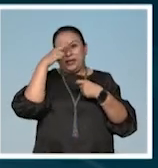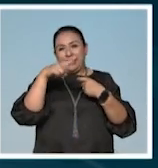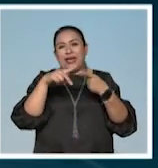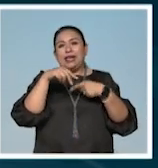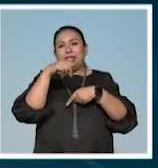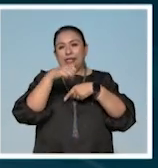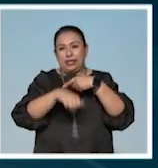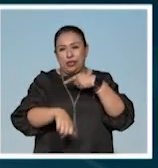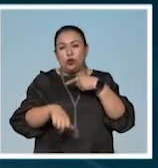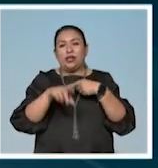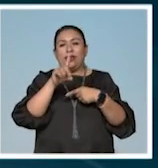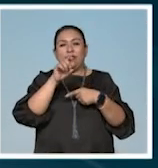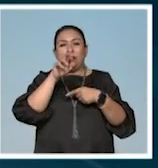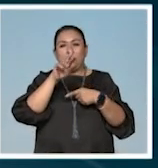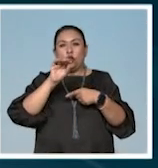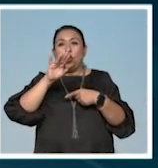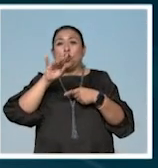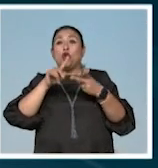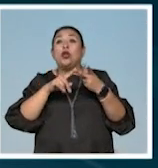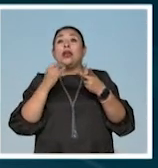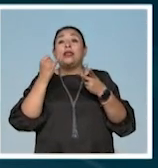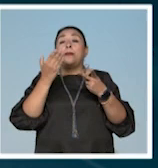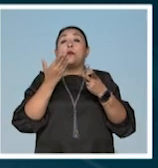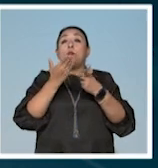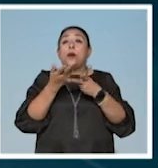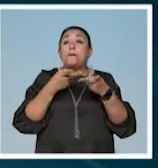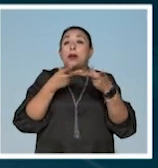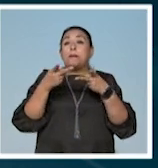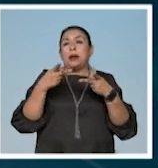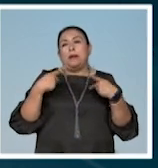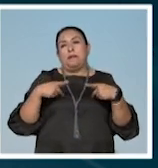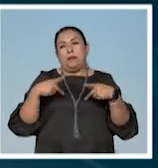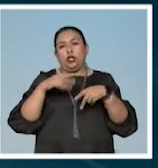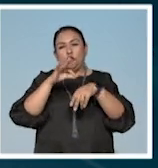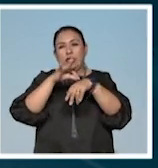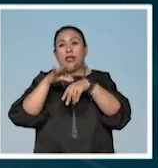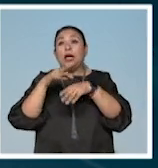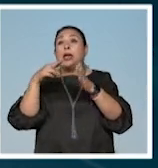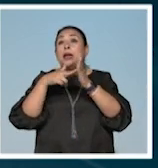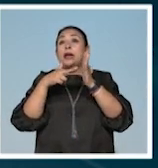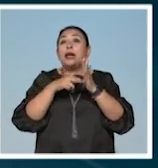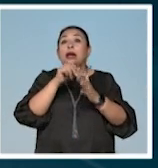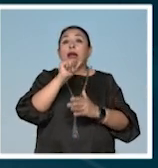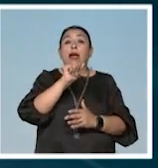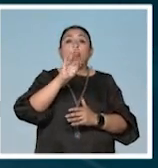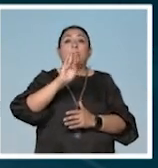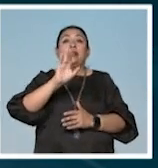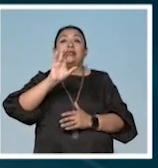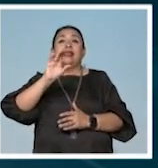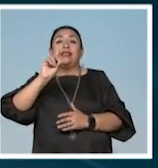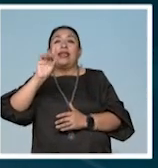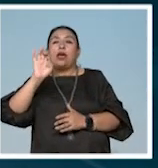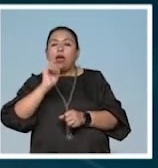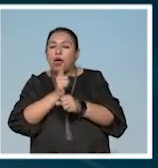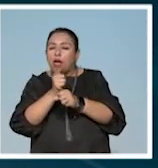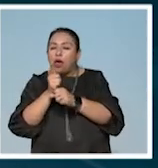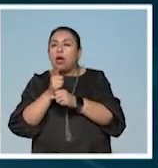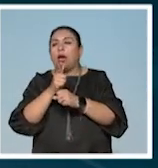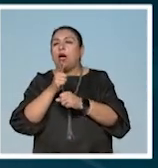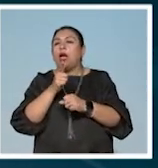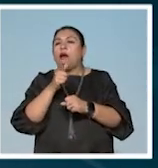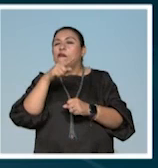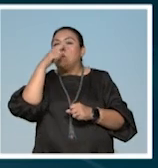Dermatológica y Oncológica. La iniciativa preparó a los tatuadores a partir de la regla ABCDE de los signos comunes del